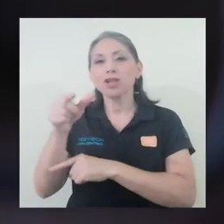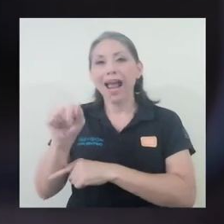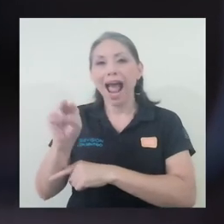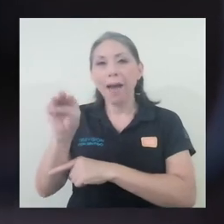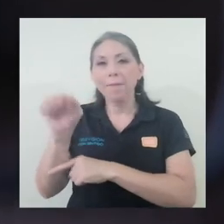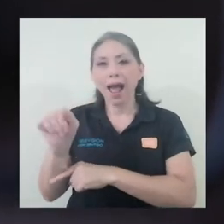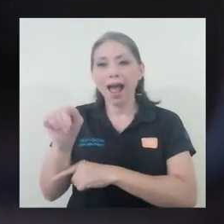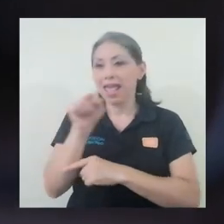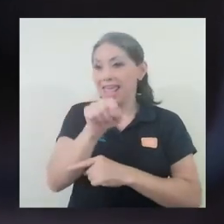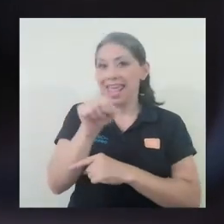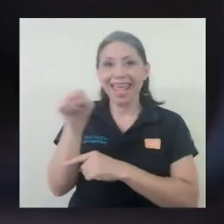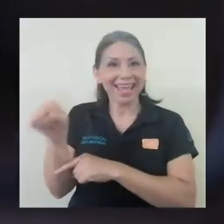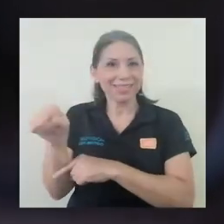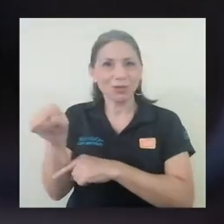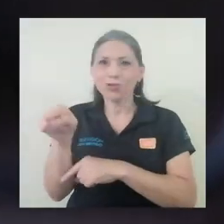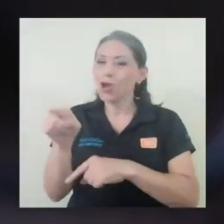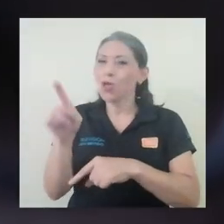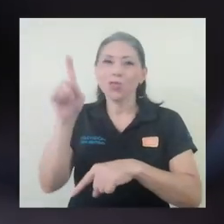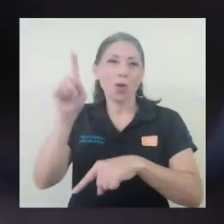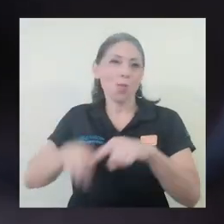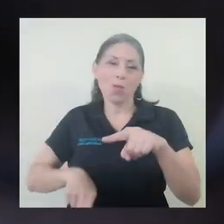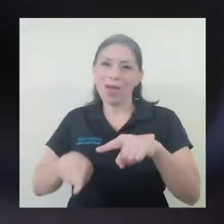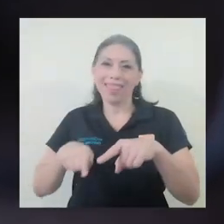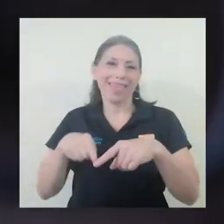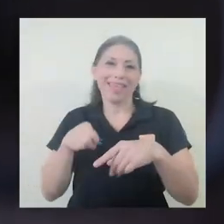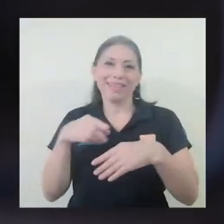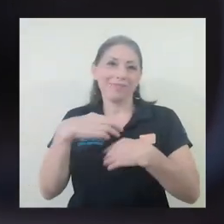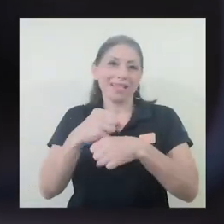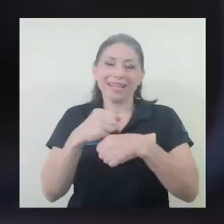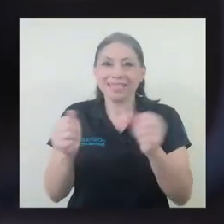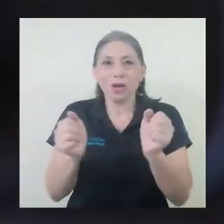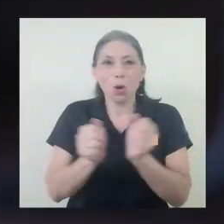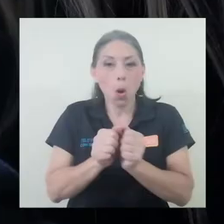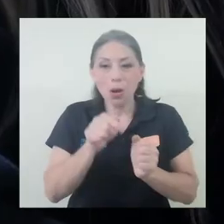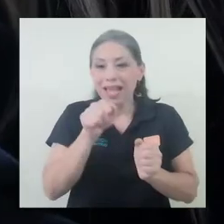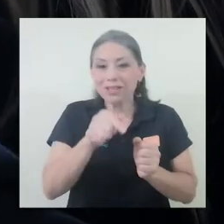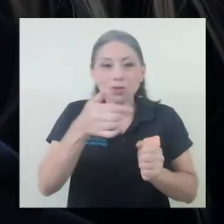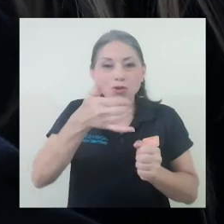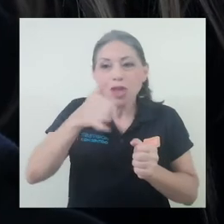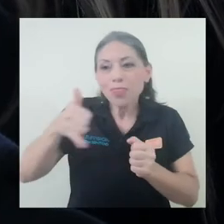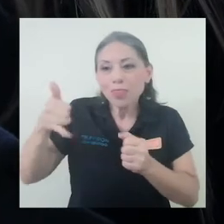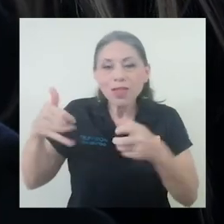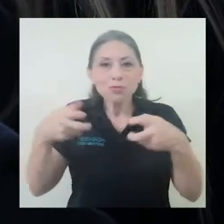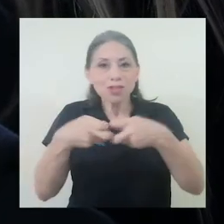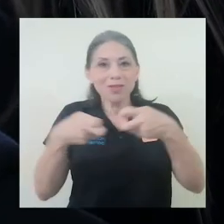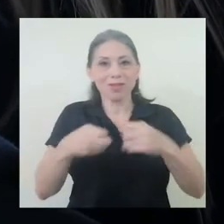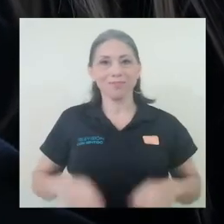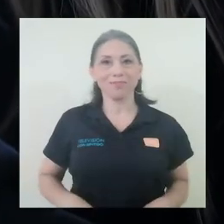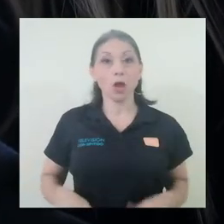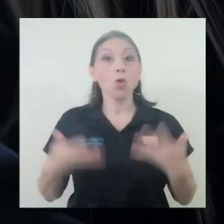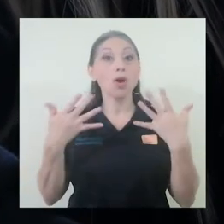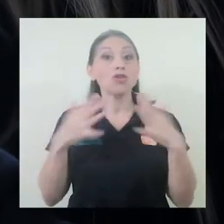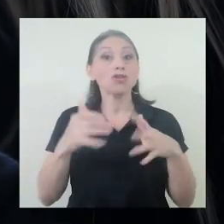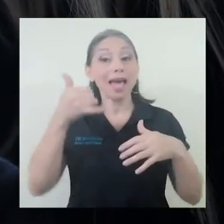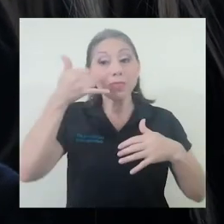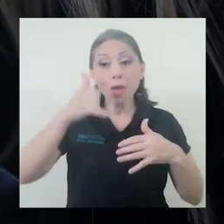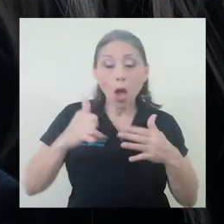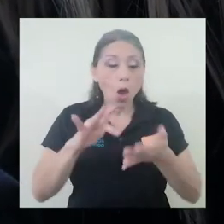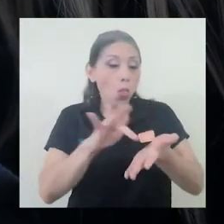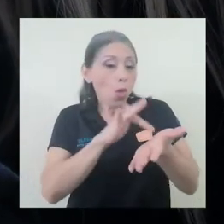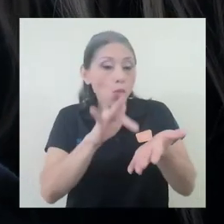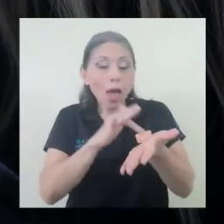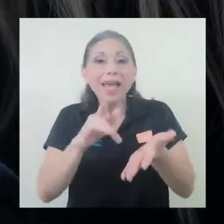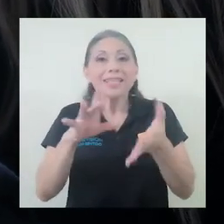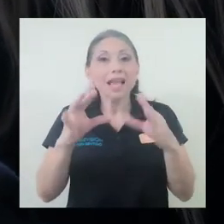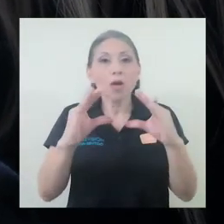Esas radiaciones no pueden ser emitidas por los diodos emisores de luz. Una vez que los dispositivos electrónicos se apagan, se